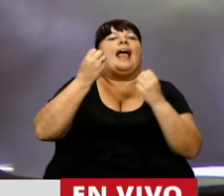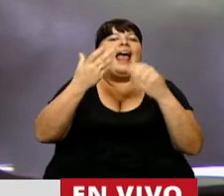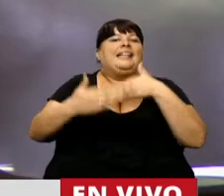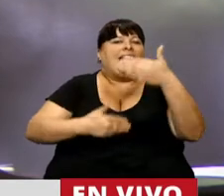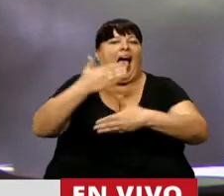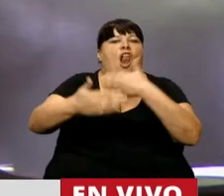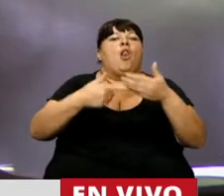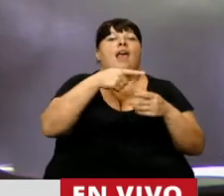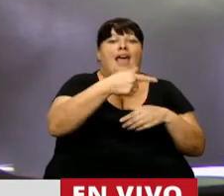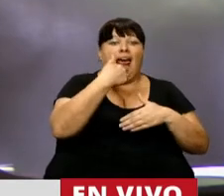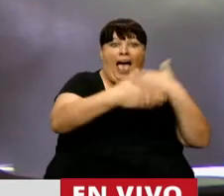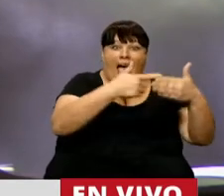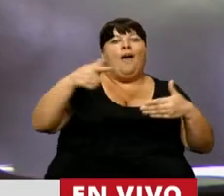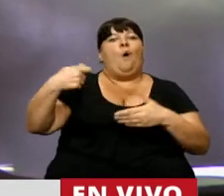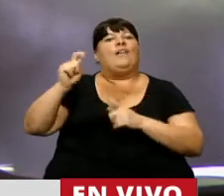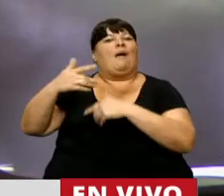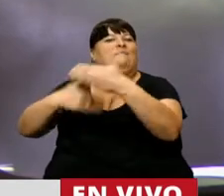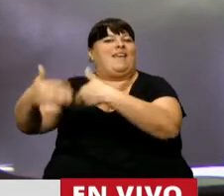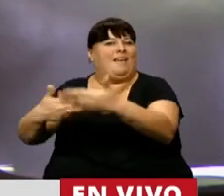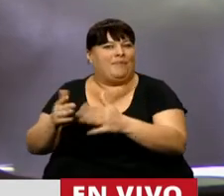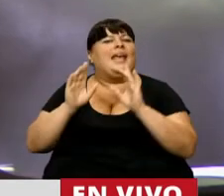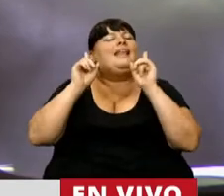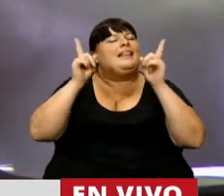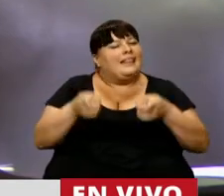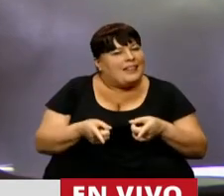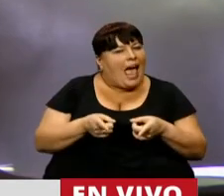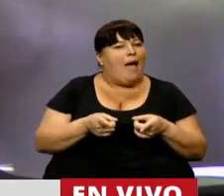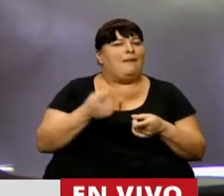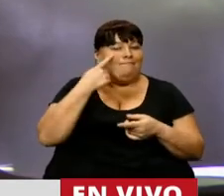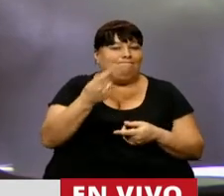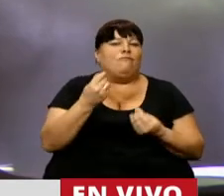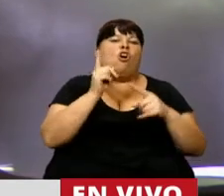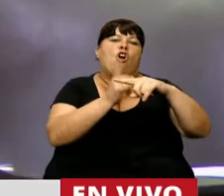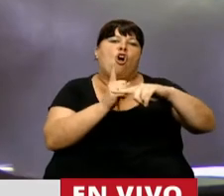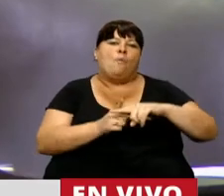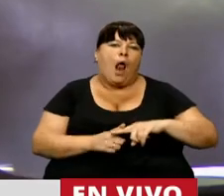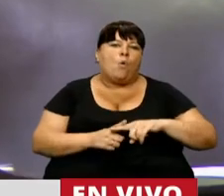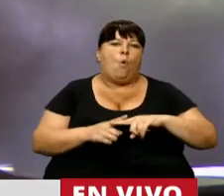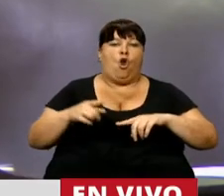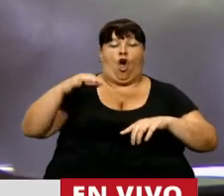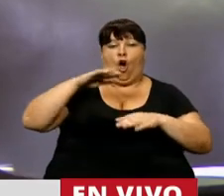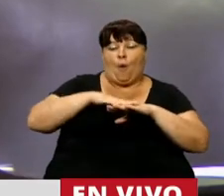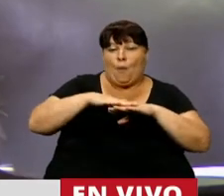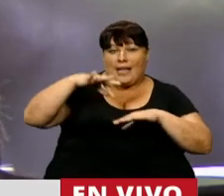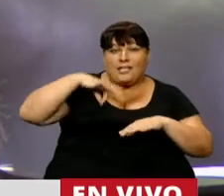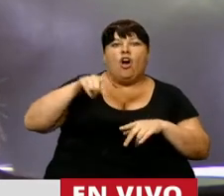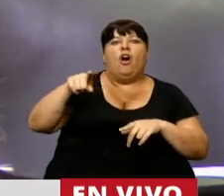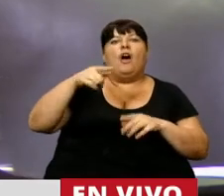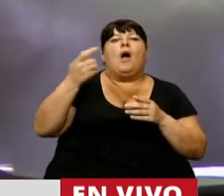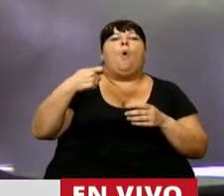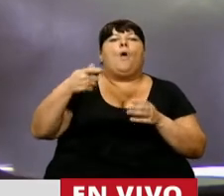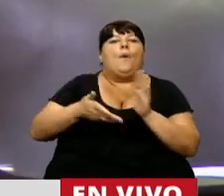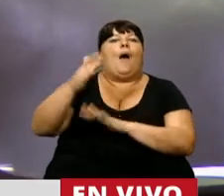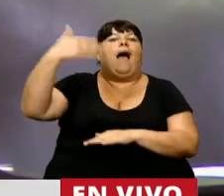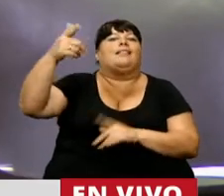evolucionar los saberes de los jubilados y pensionados, pero también define el cálculo del haber inicial del activo que se va a